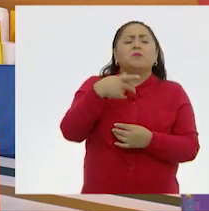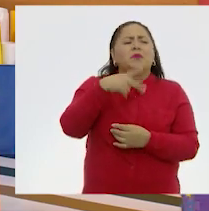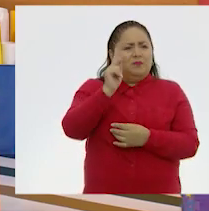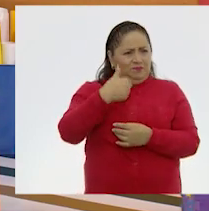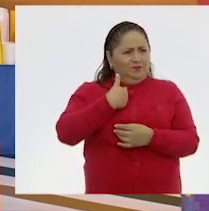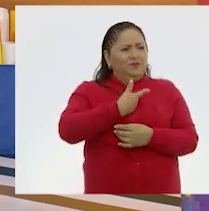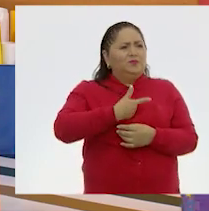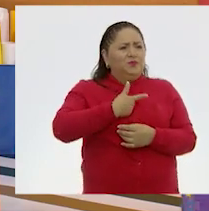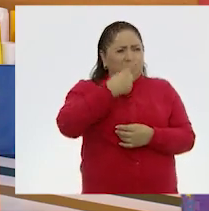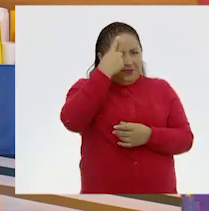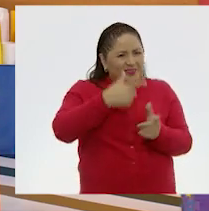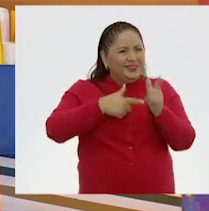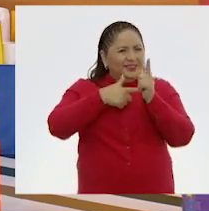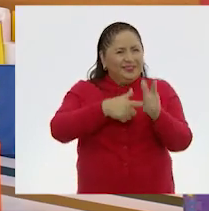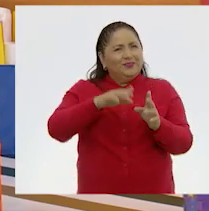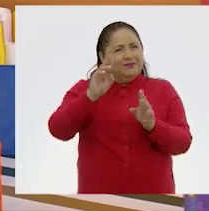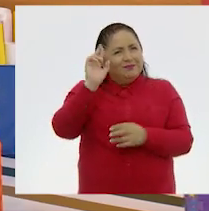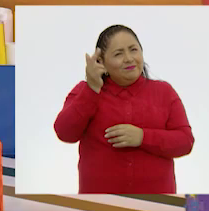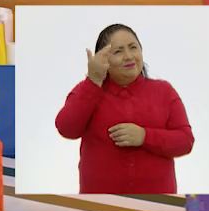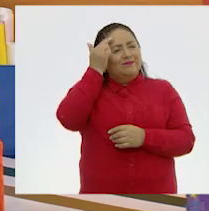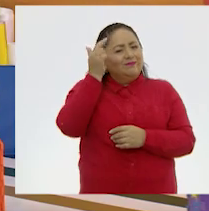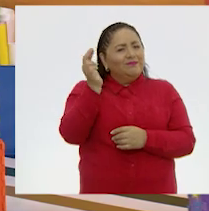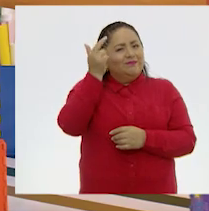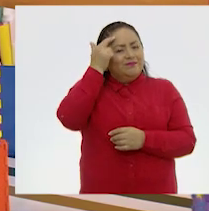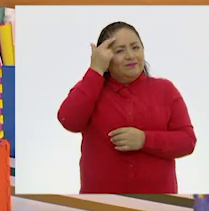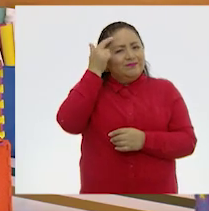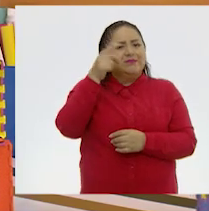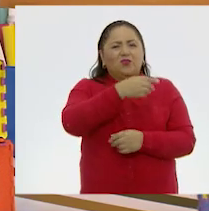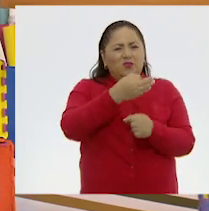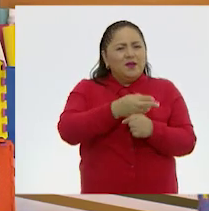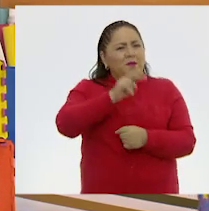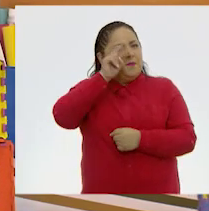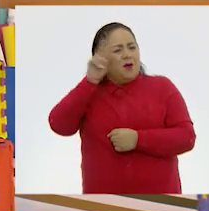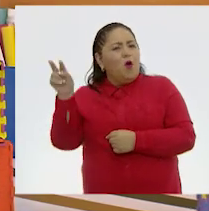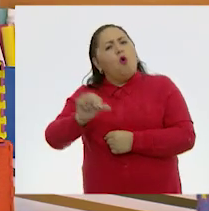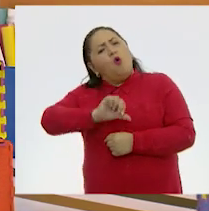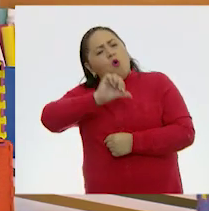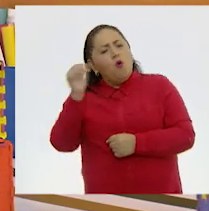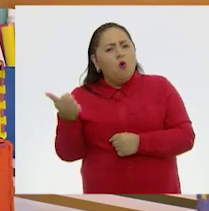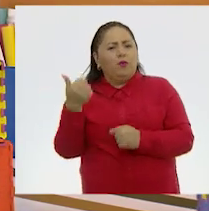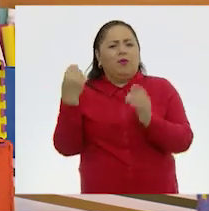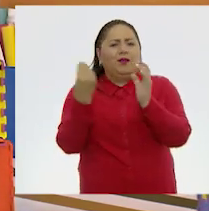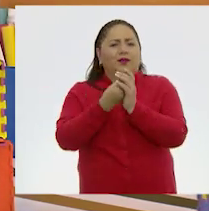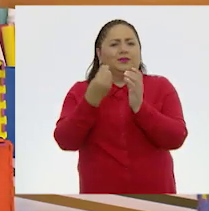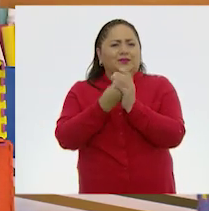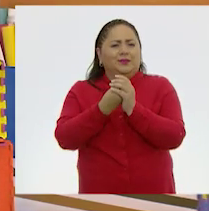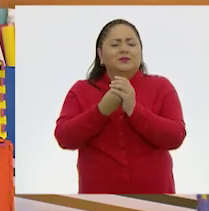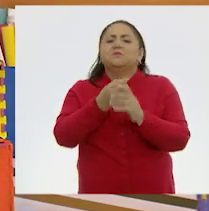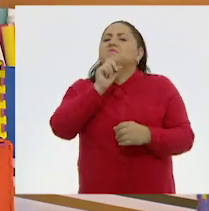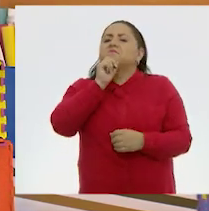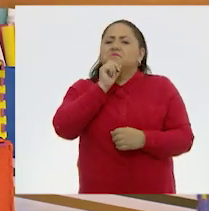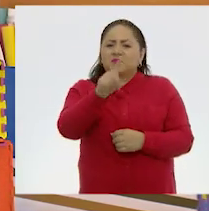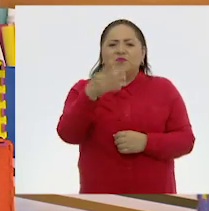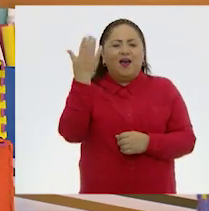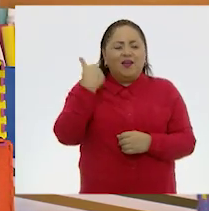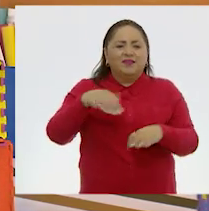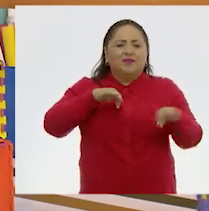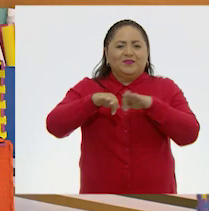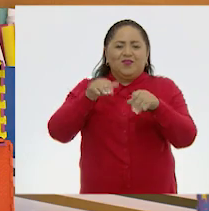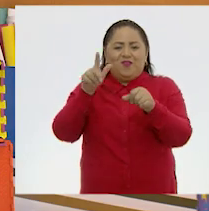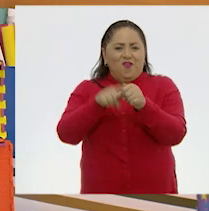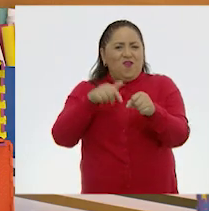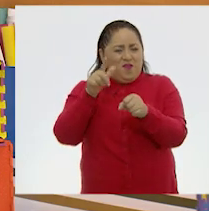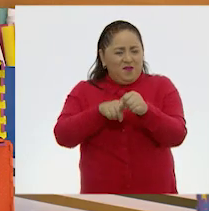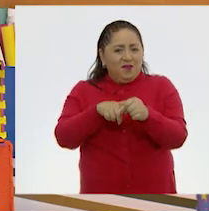gustaría, para que sigamos recordando, que fuéramos a ver otra de las clases en donde también estuvimos trabajando con los